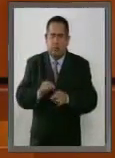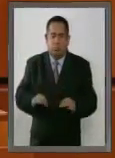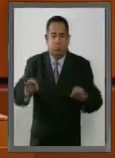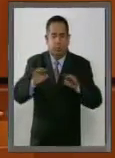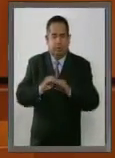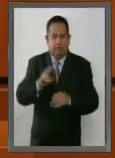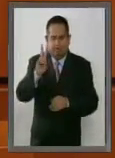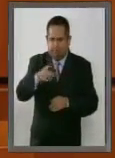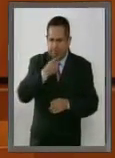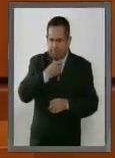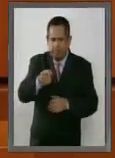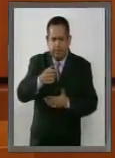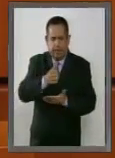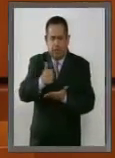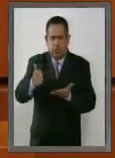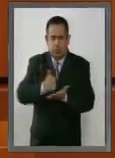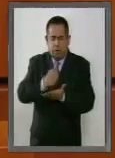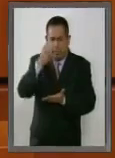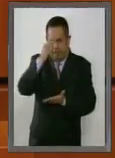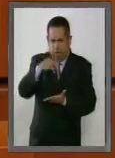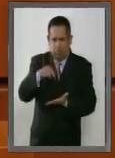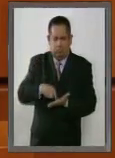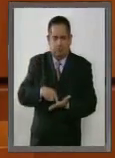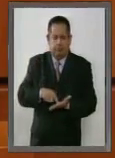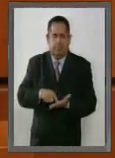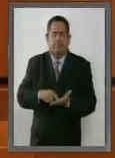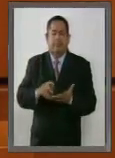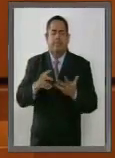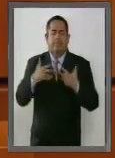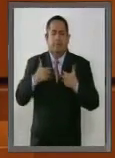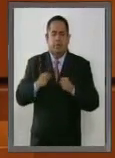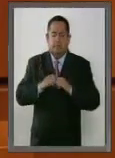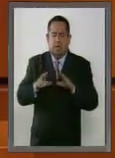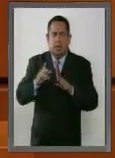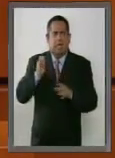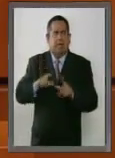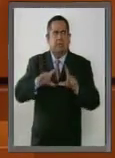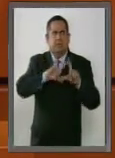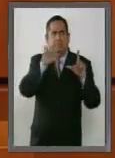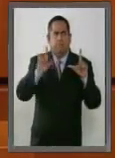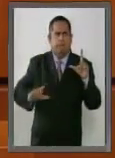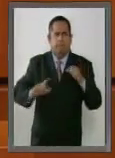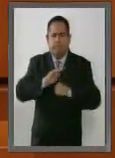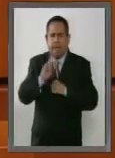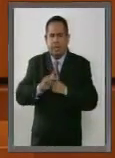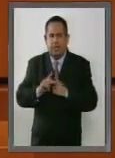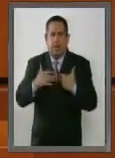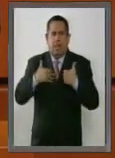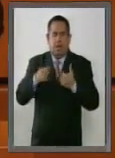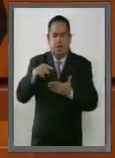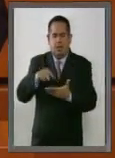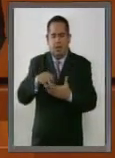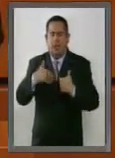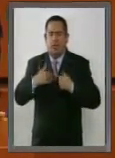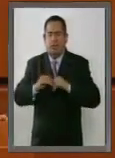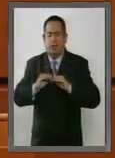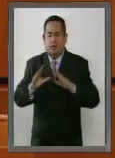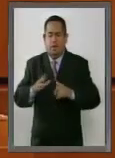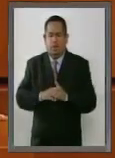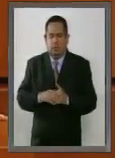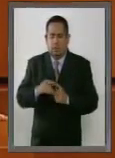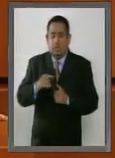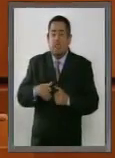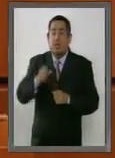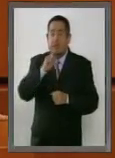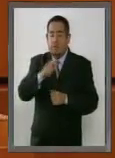la Ciudad de México es esencial para entender lo que hoy somos como país y estoy segura que también de lo que